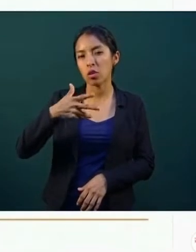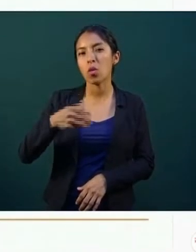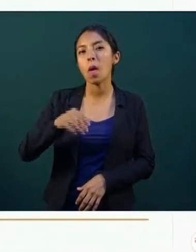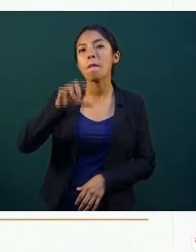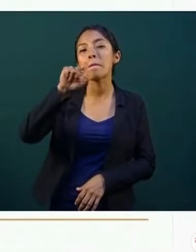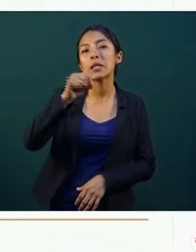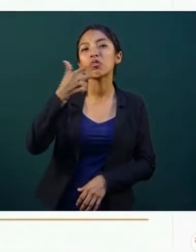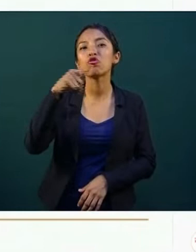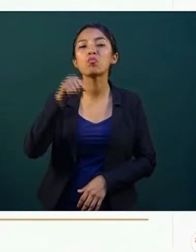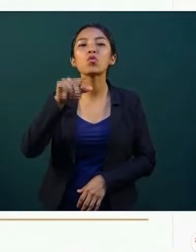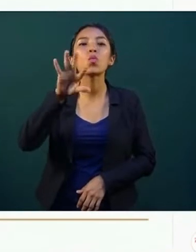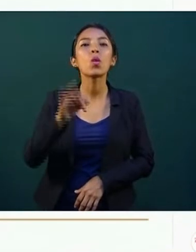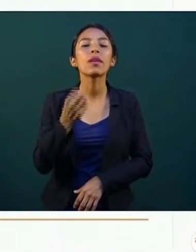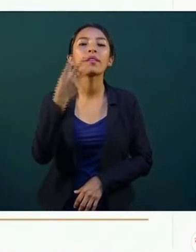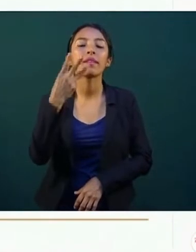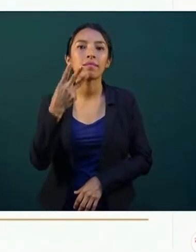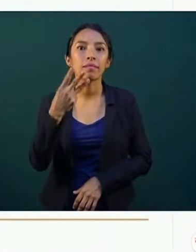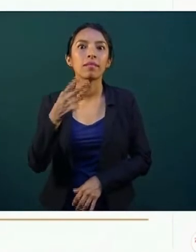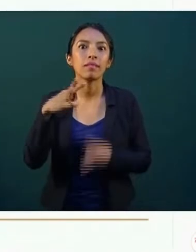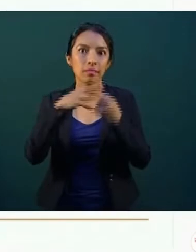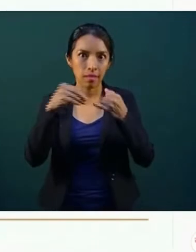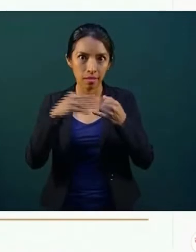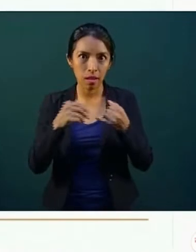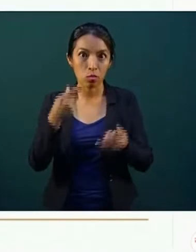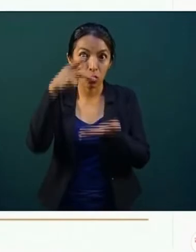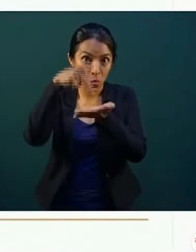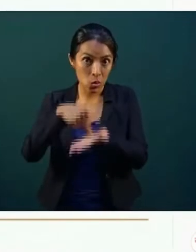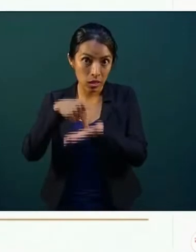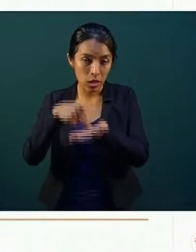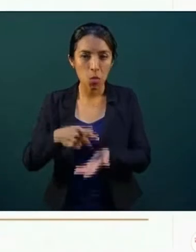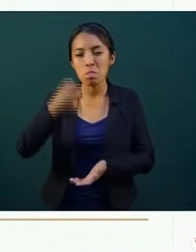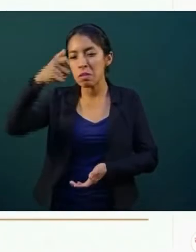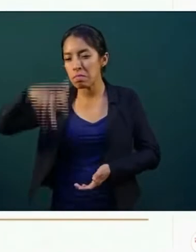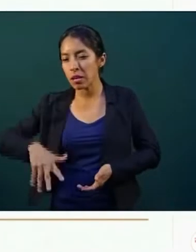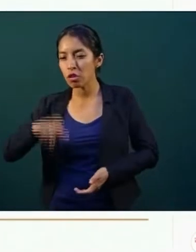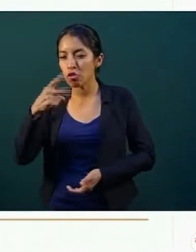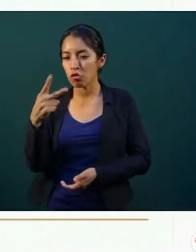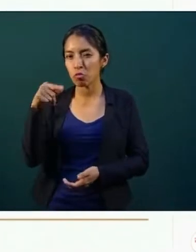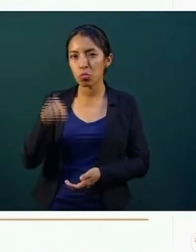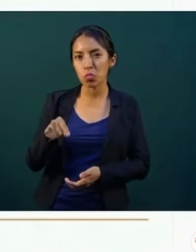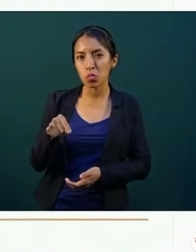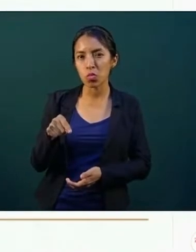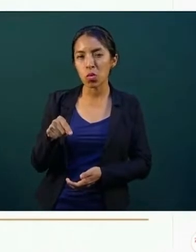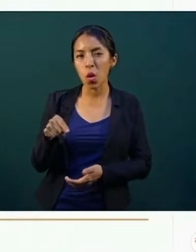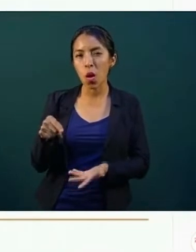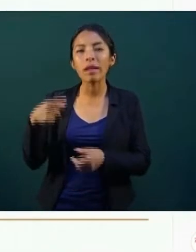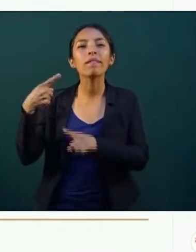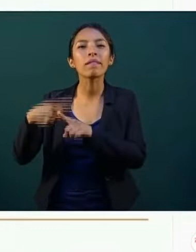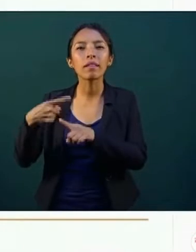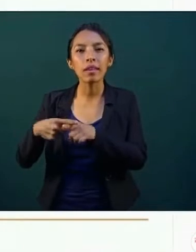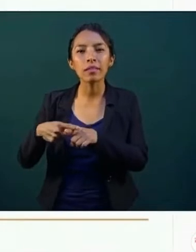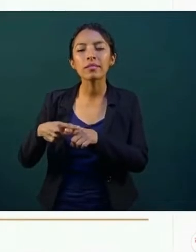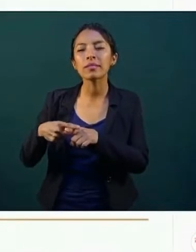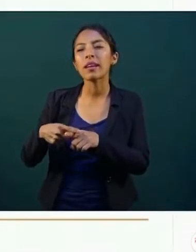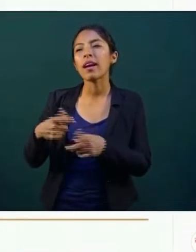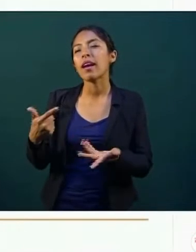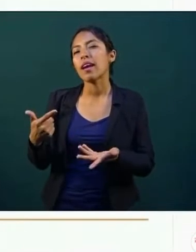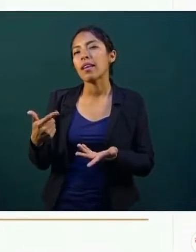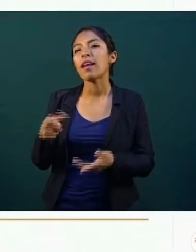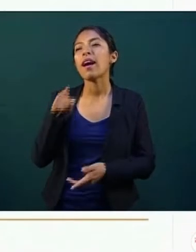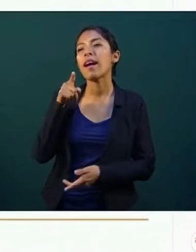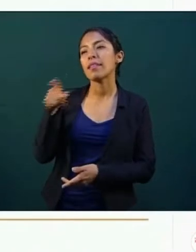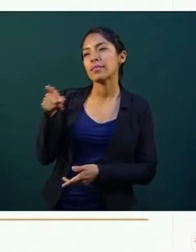43 centavos por kilo. El más bajo, con 2 pesos con 20 centavos, lo tuvo Kilo Gas, de Saltillo, en